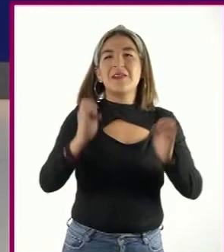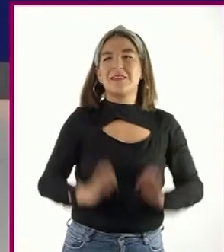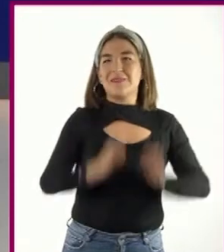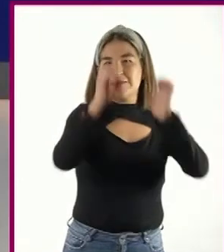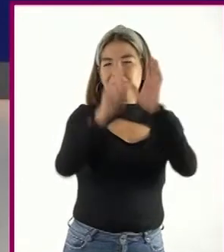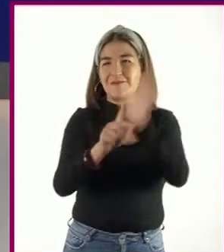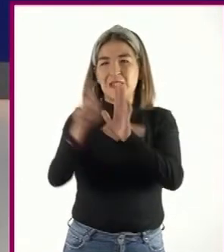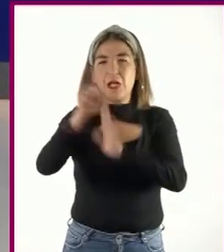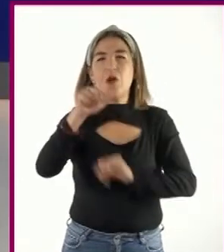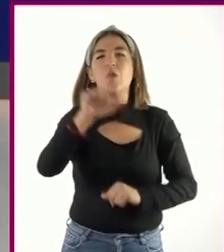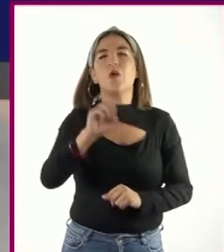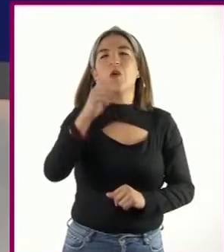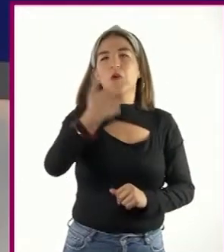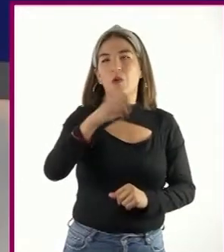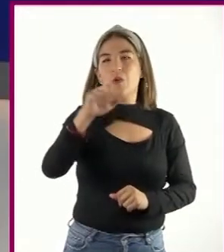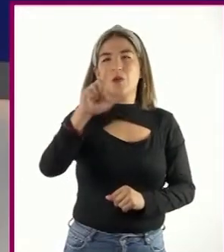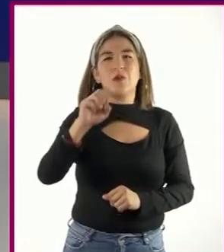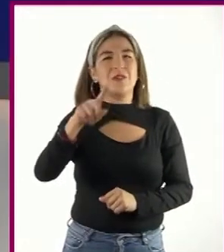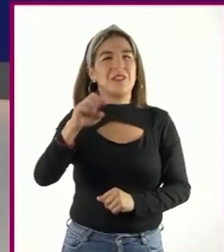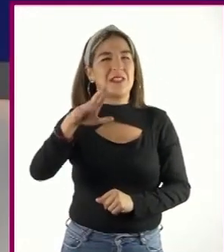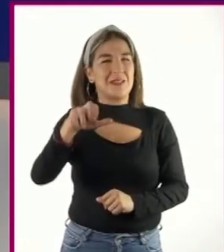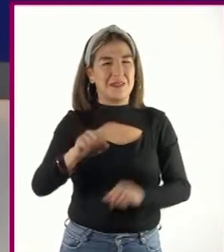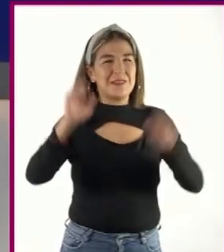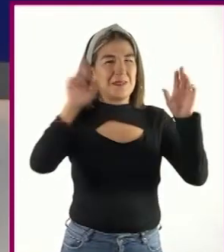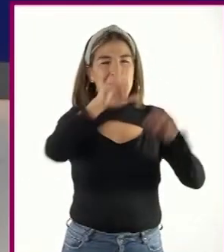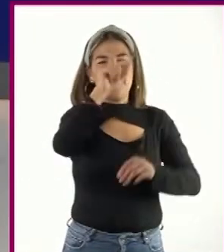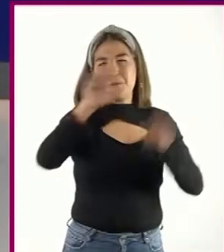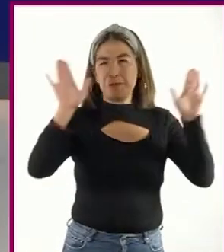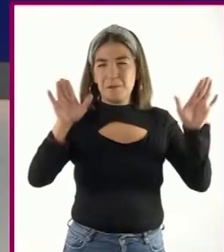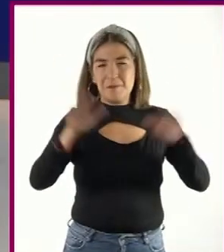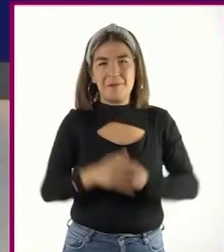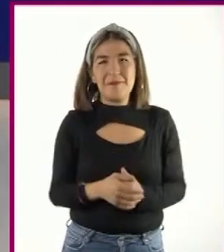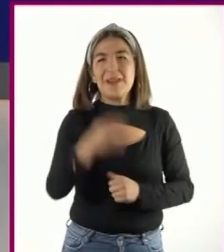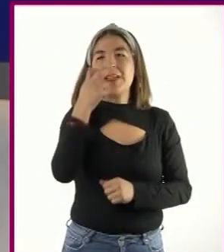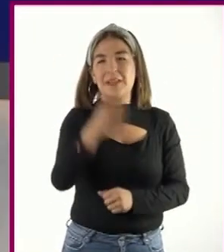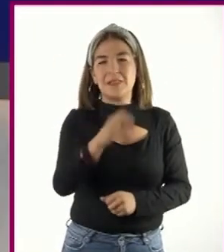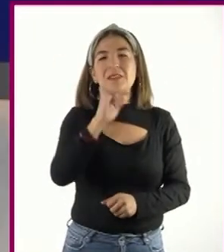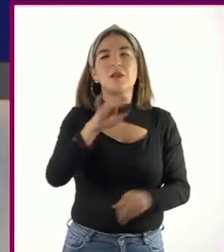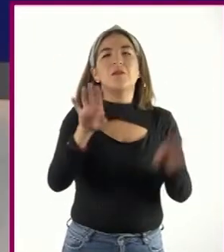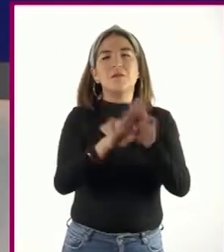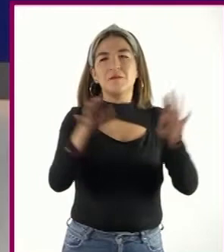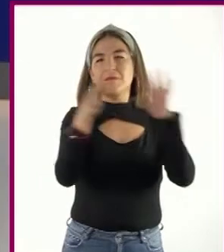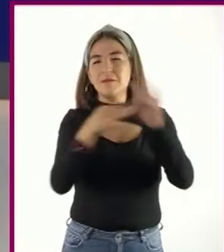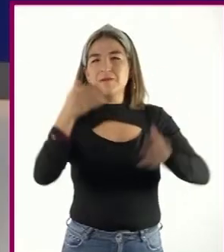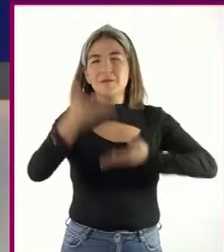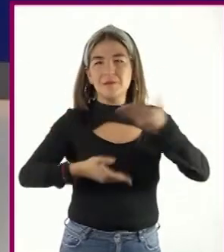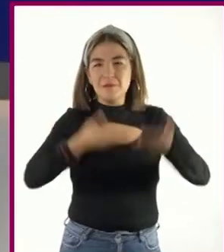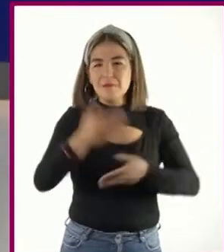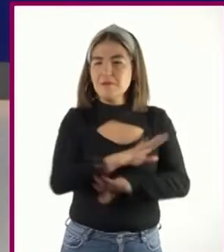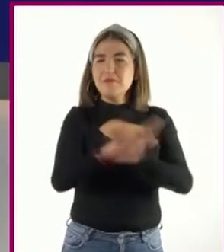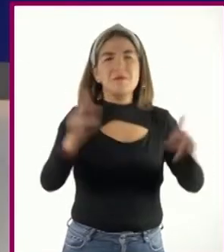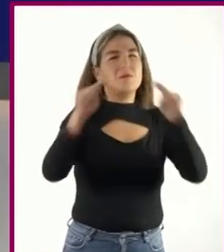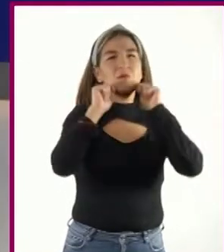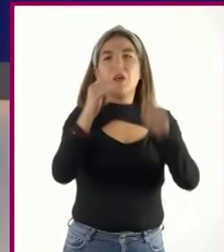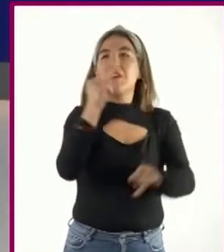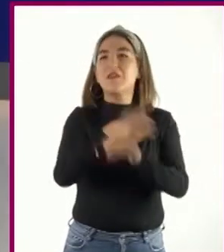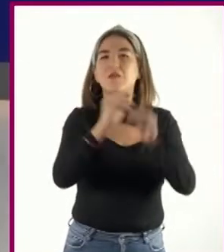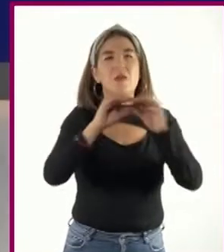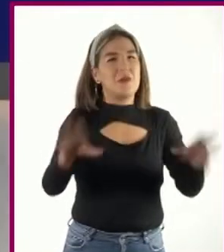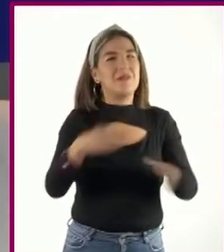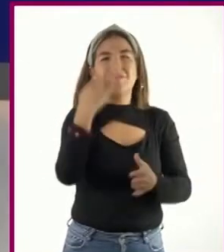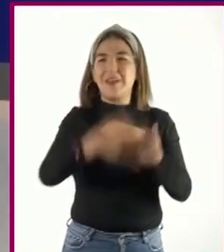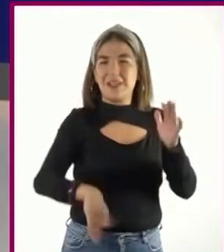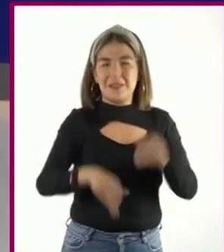Profesora, entonces, siempre hay opciones para dirigirnos con formalidad, aunque no tengamos toda la información.